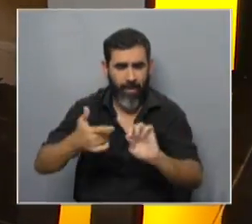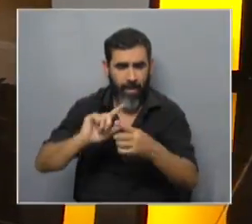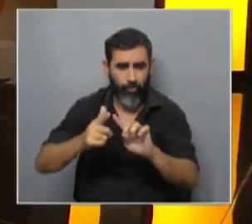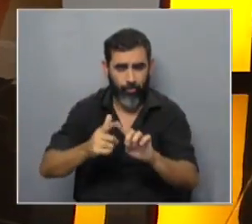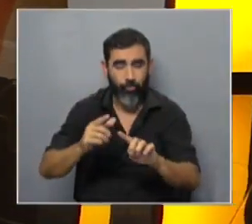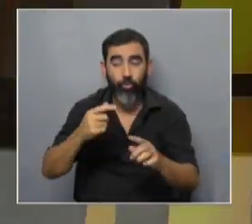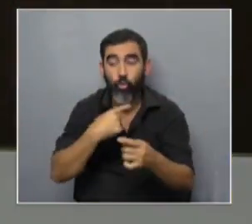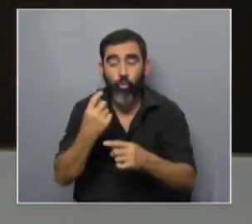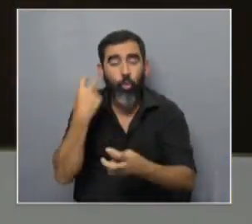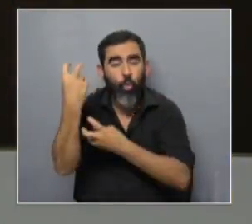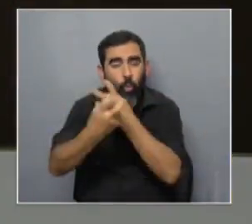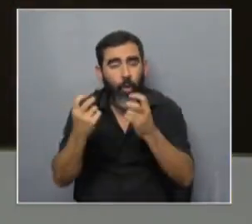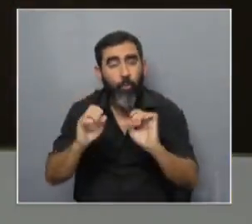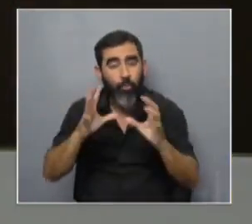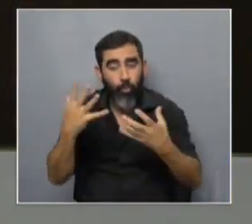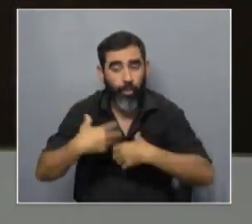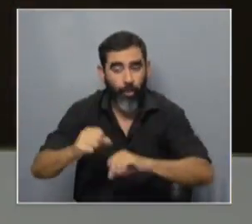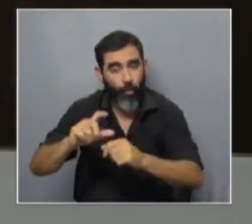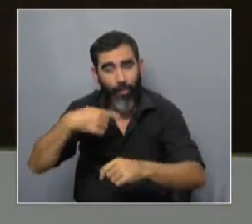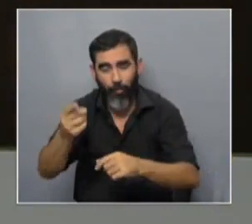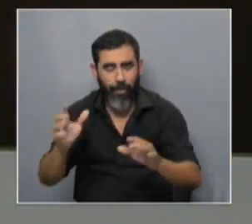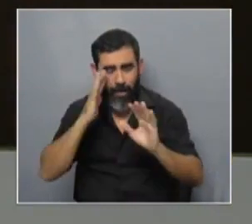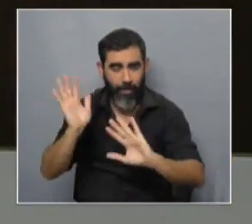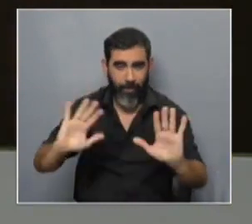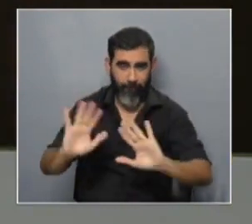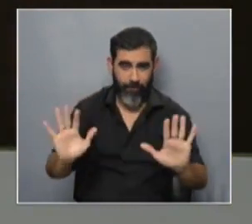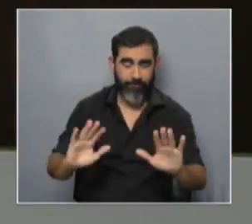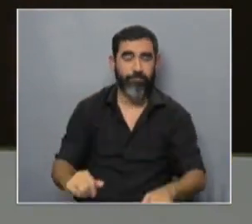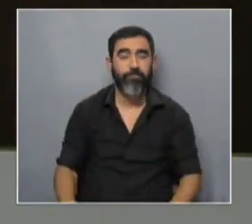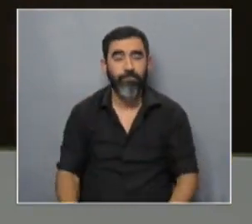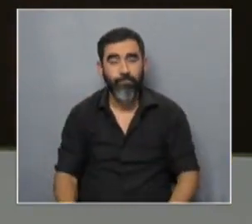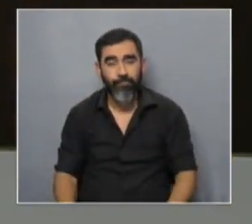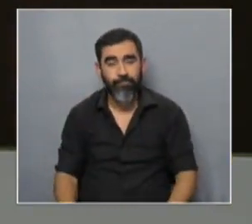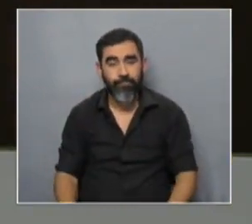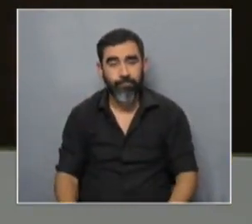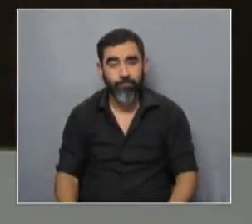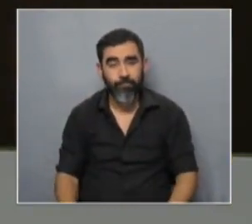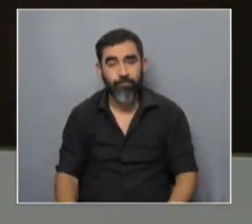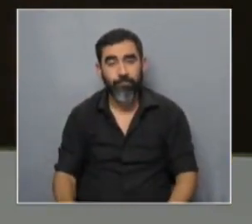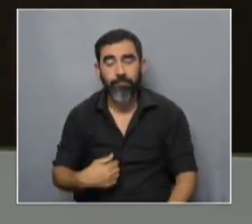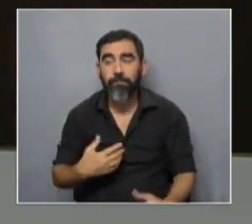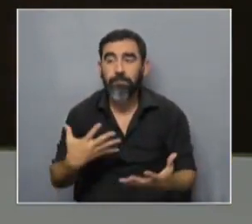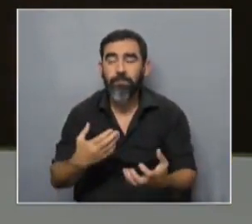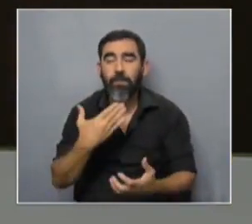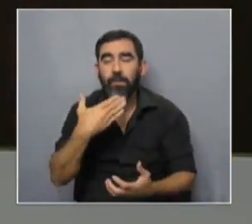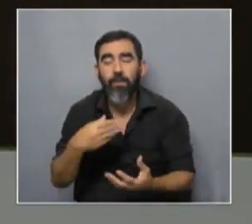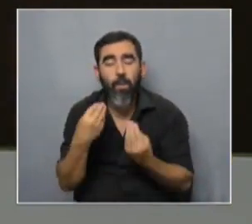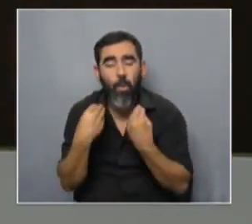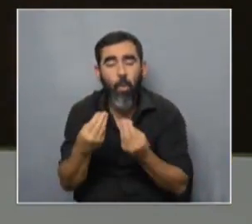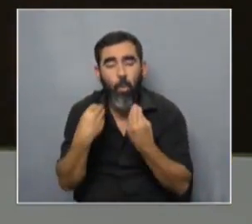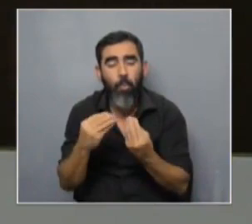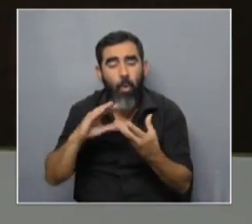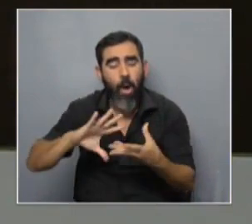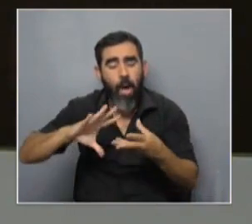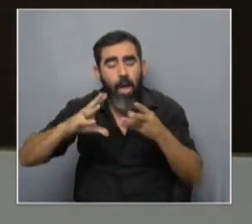que nosotros buscábamos con lo que encontrábamos. En definitiva, lo que queríamos era entender cómo eran capaces de